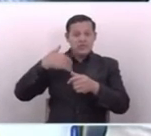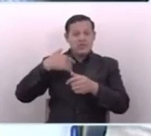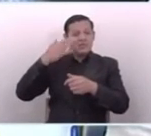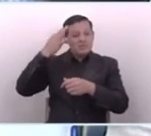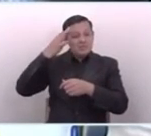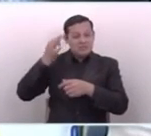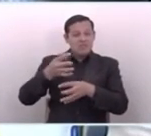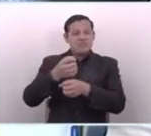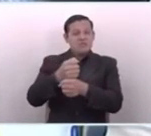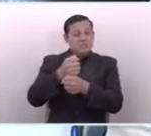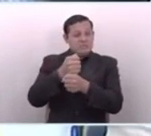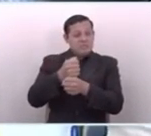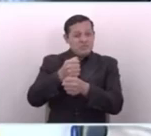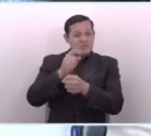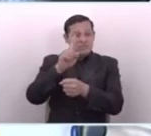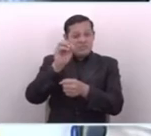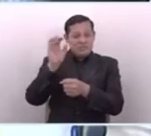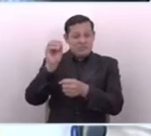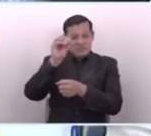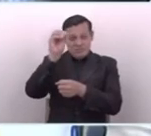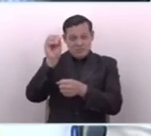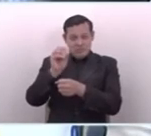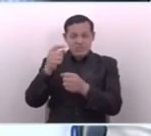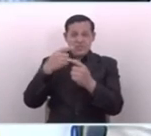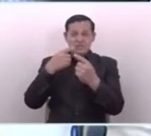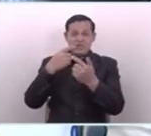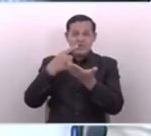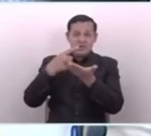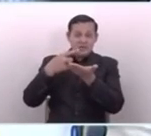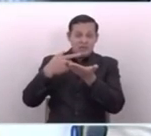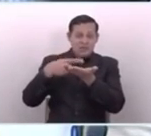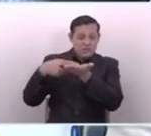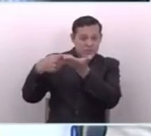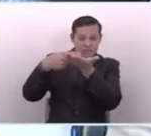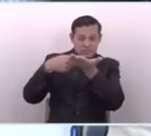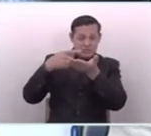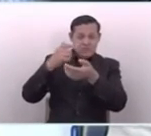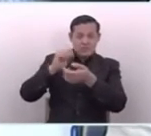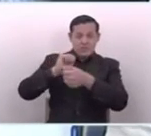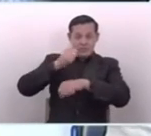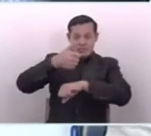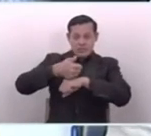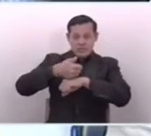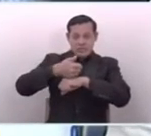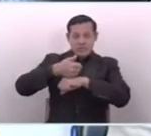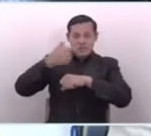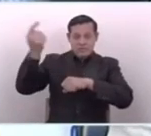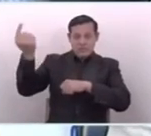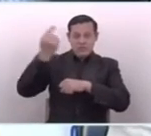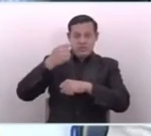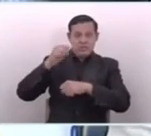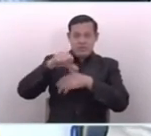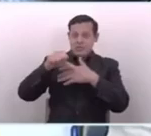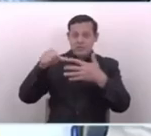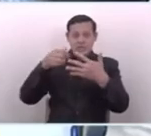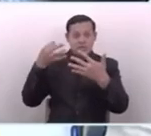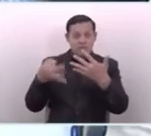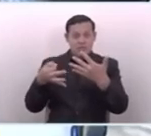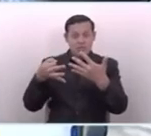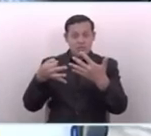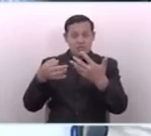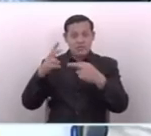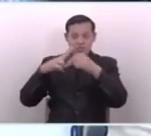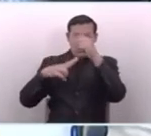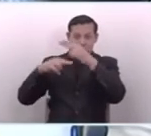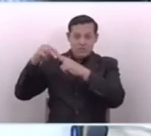100% segura que en la discusión de esta medida previo a que viniera aquí a la Asamblea Legislativa, es decir, en la